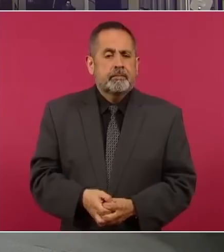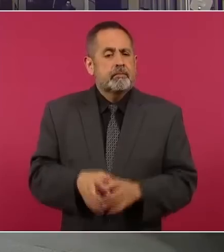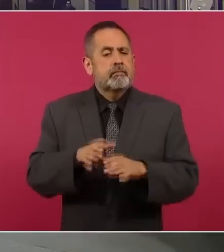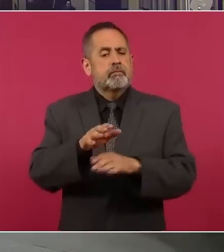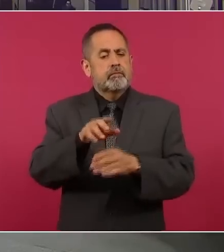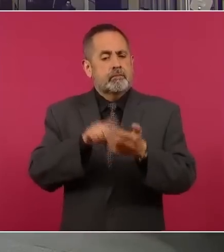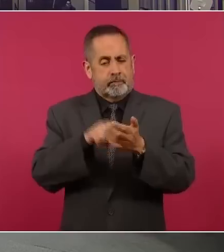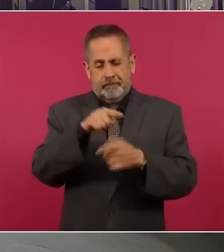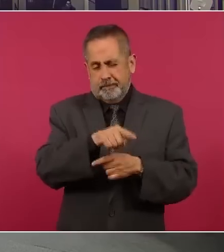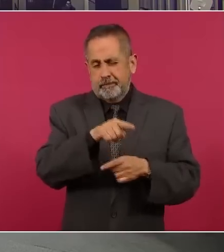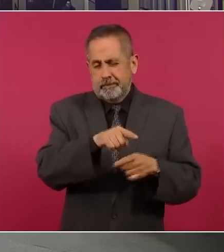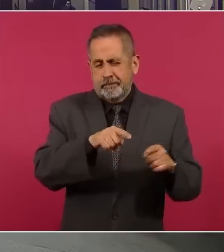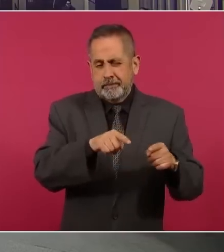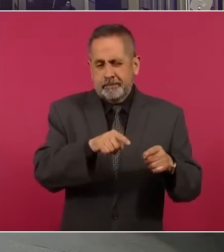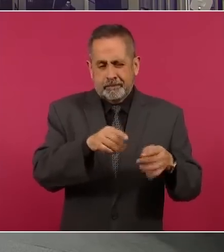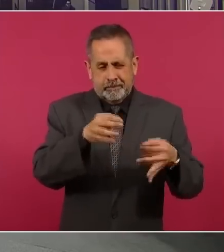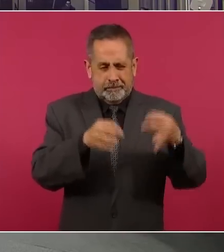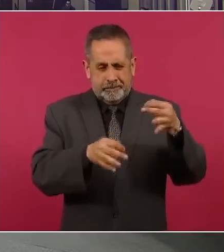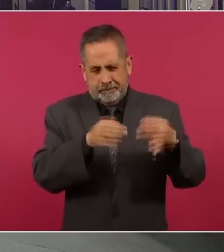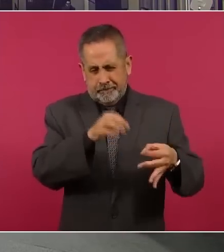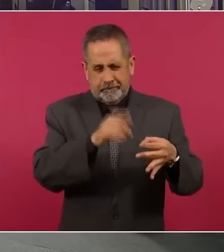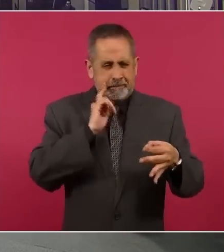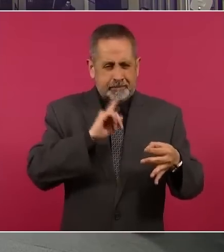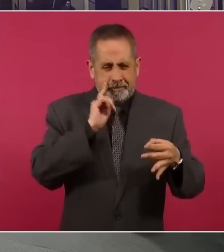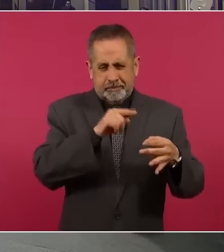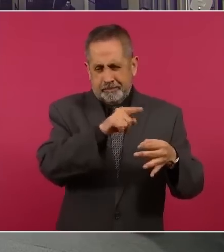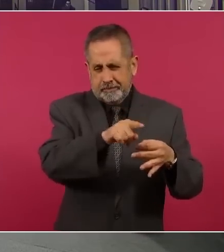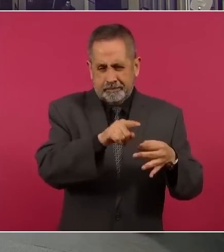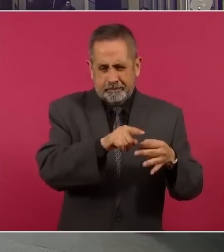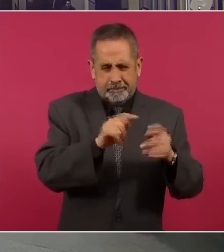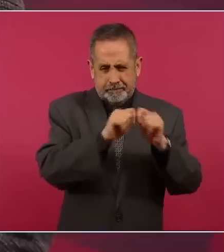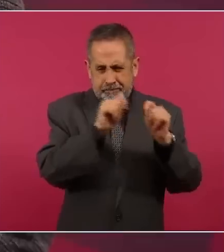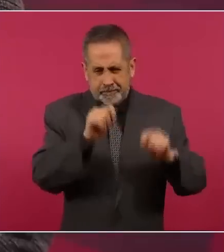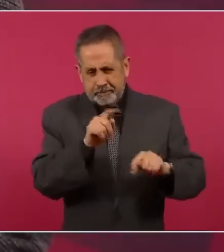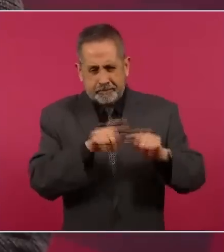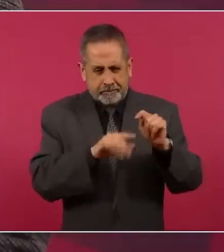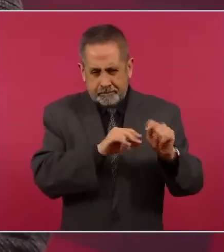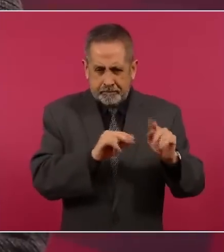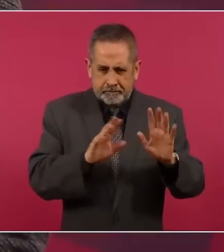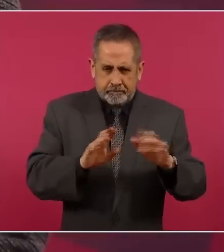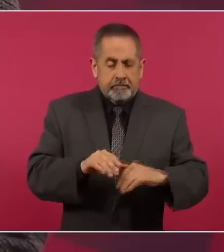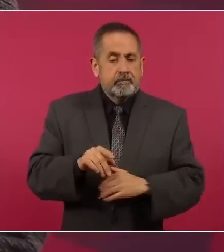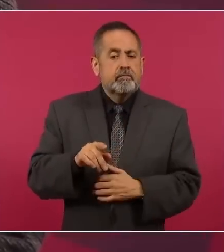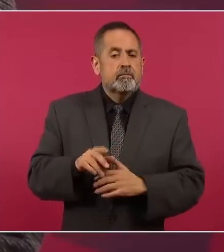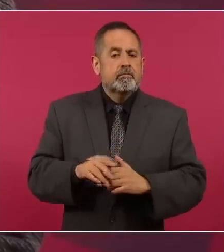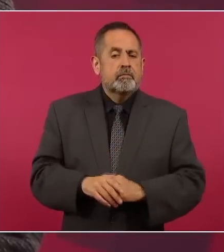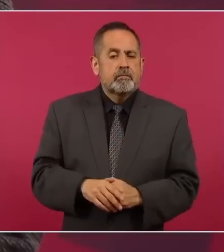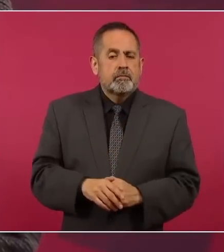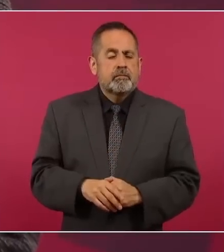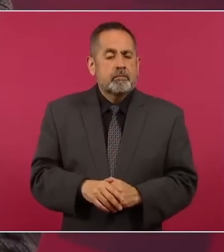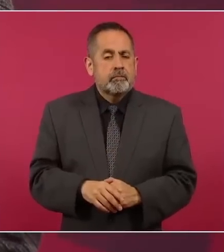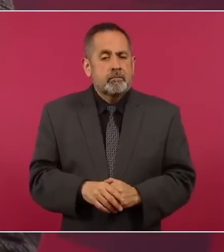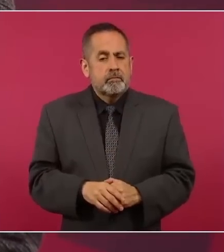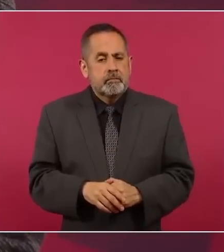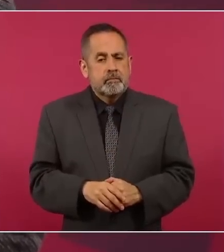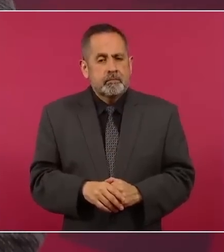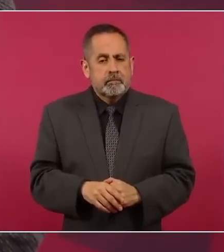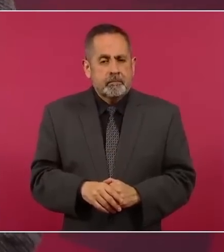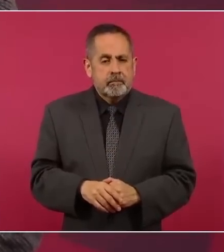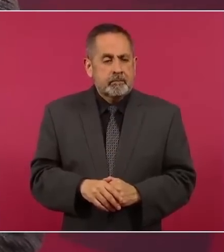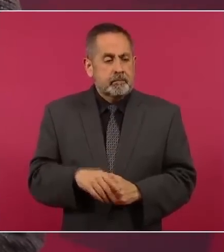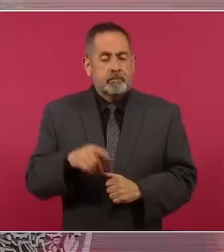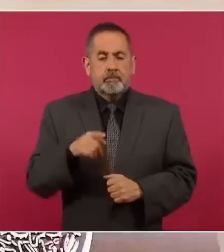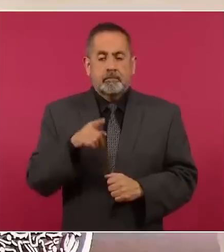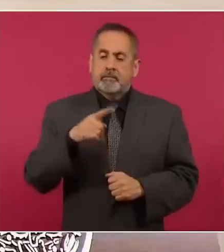el caso. Porque independientemente de ser una situación de la